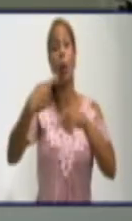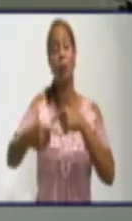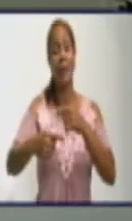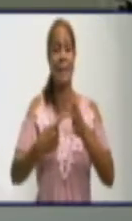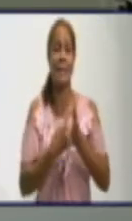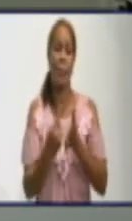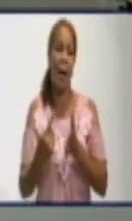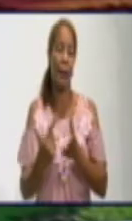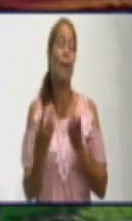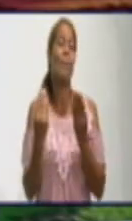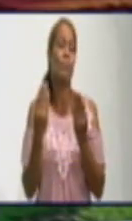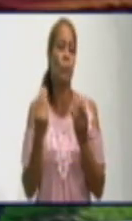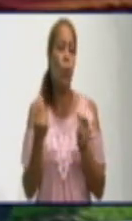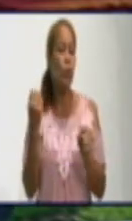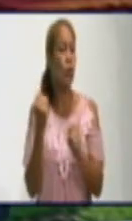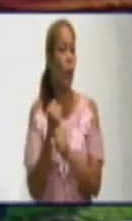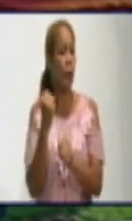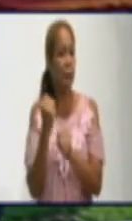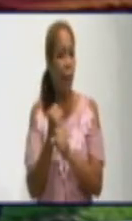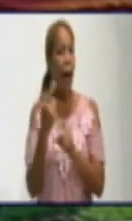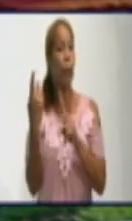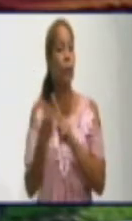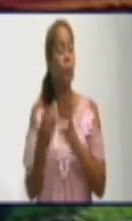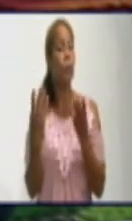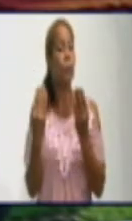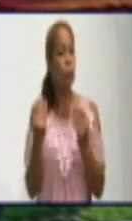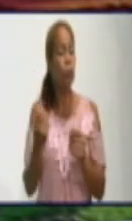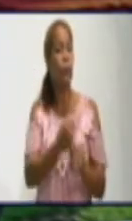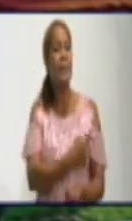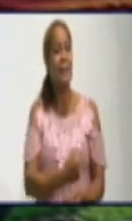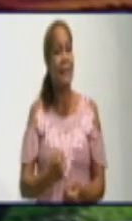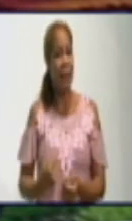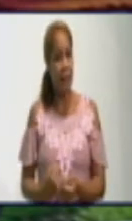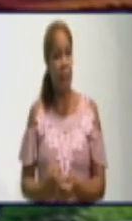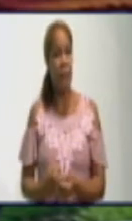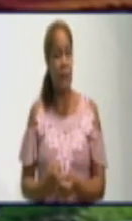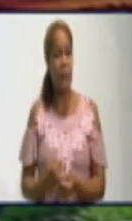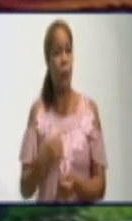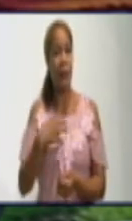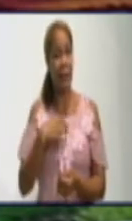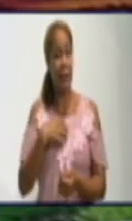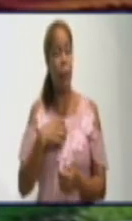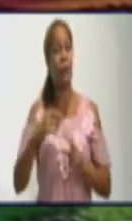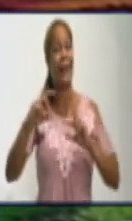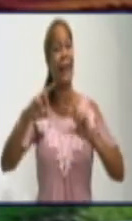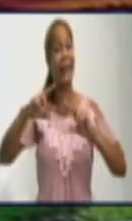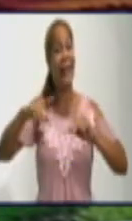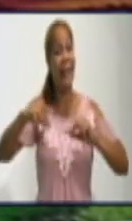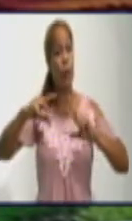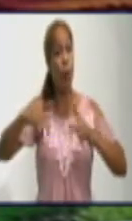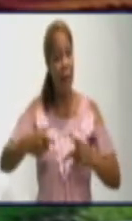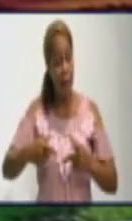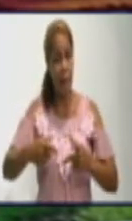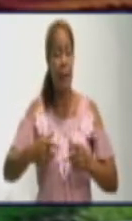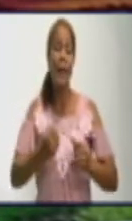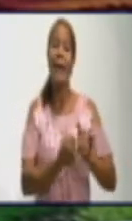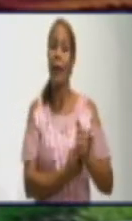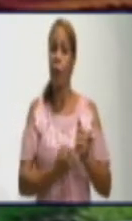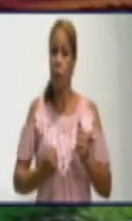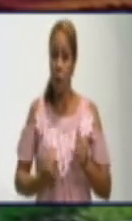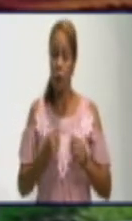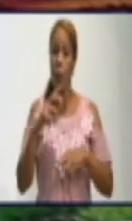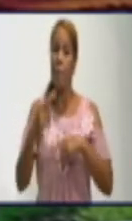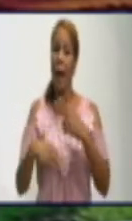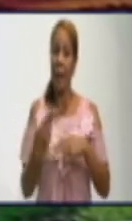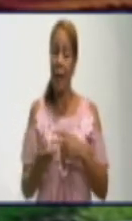es muy operativo la situación con Acueducto, que además tienen que redoblar esfuerzos todos los días para crecerse a